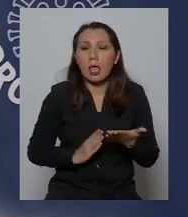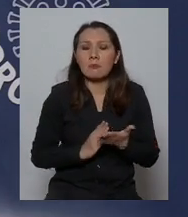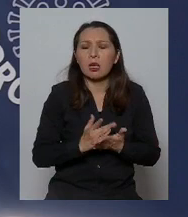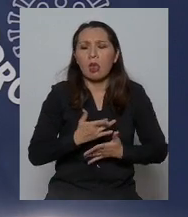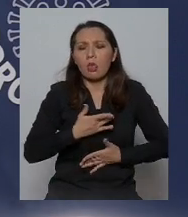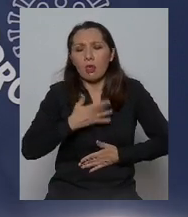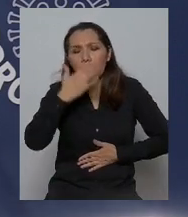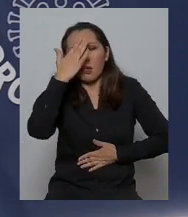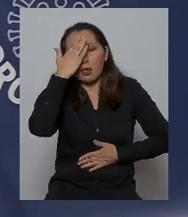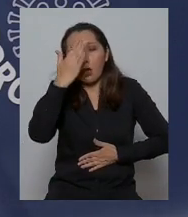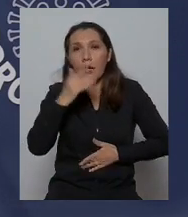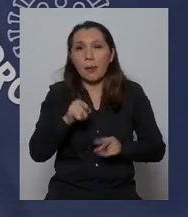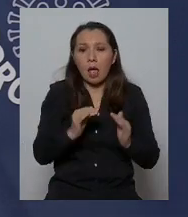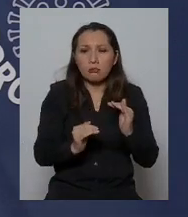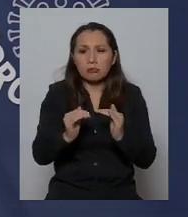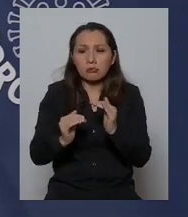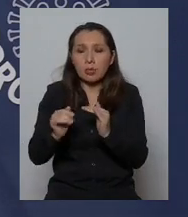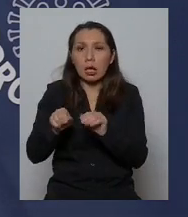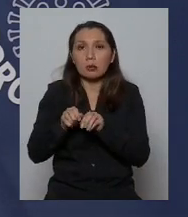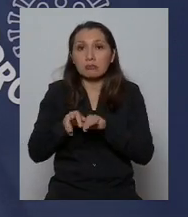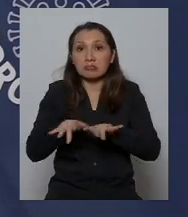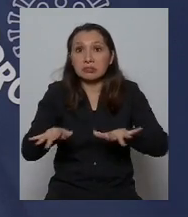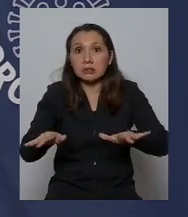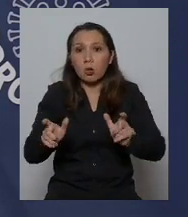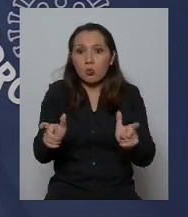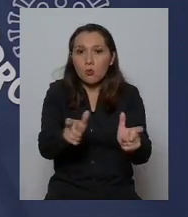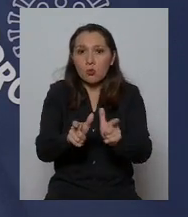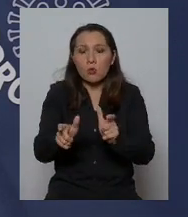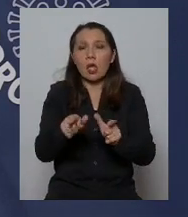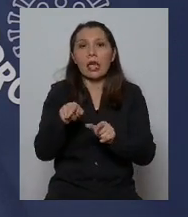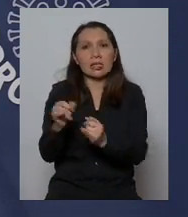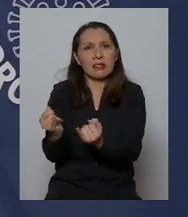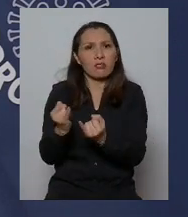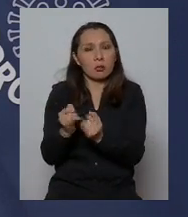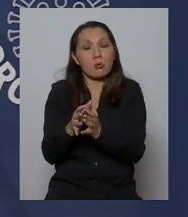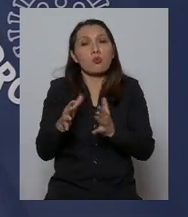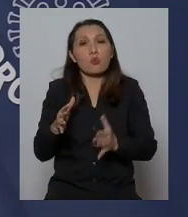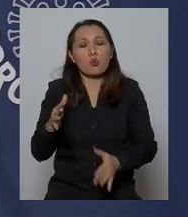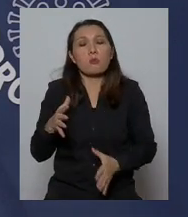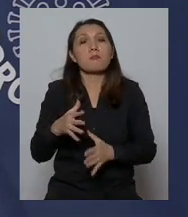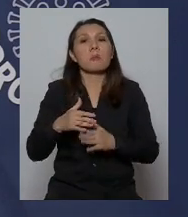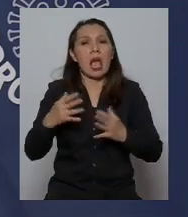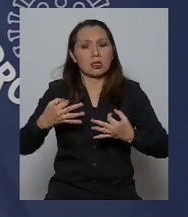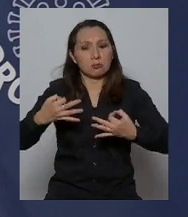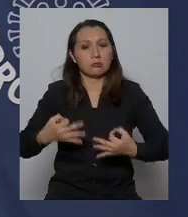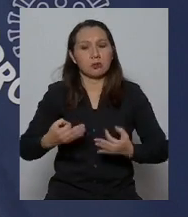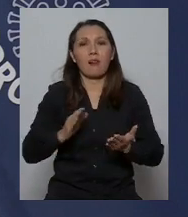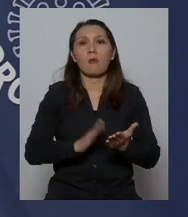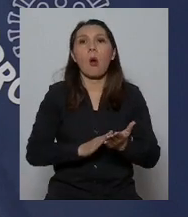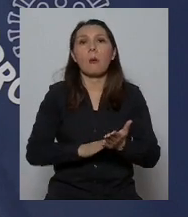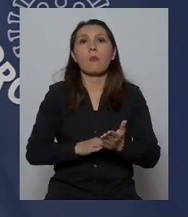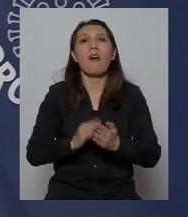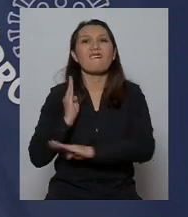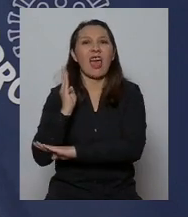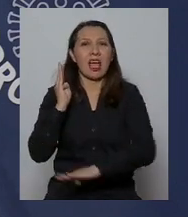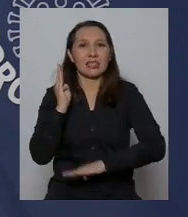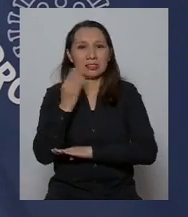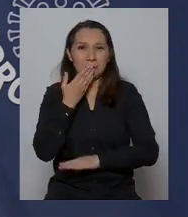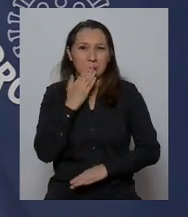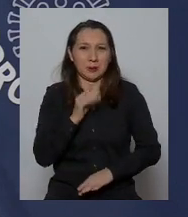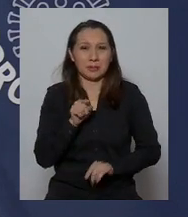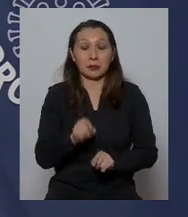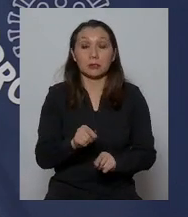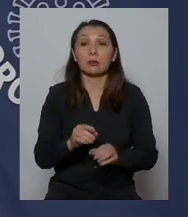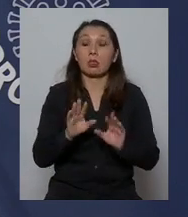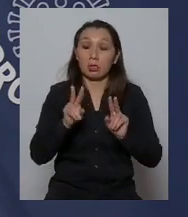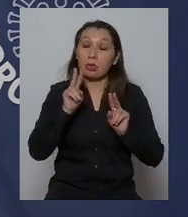inicio de los síntomas y para modelar esta epidemia es una información mucho más consistente también quiero acentuar en